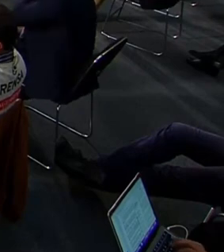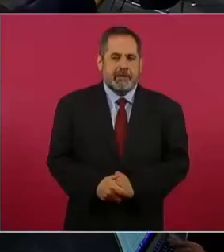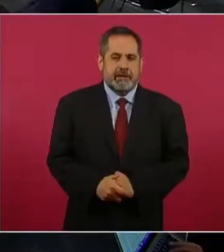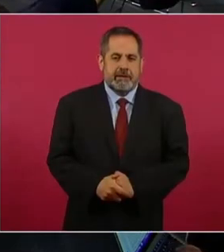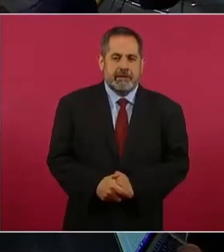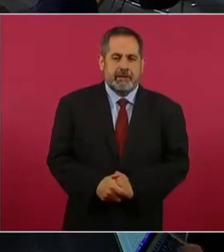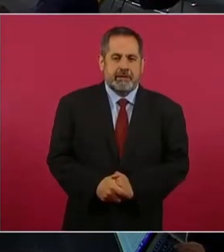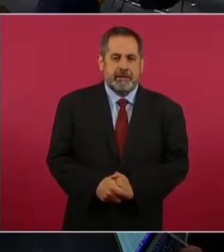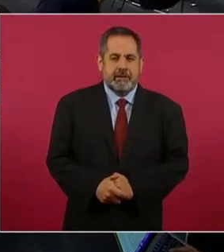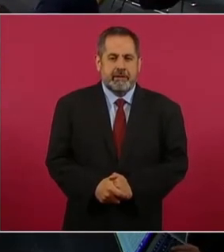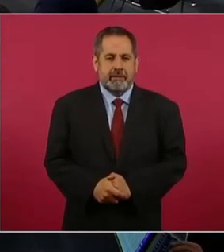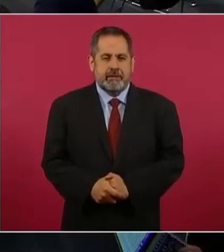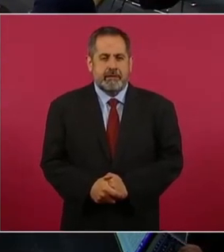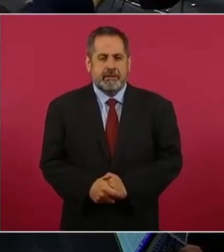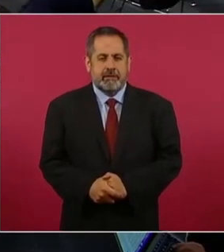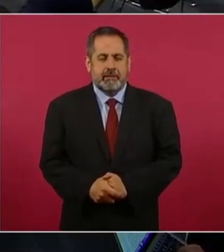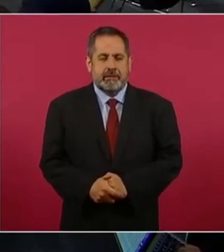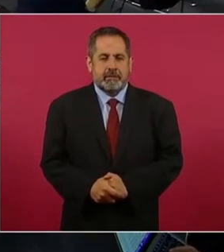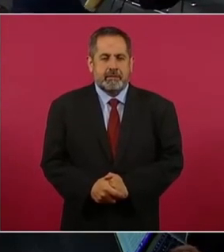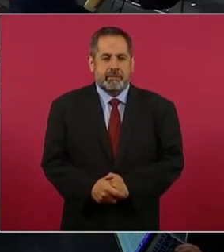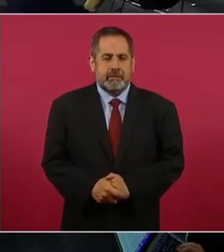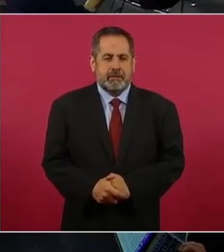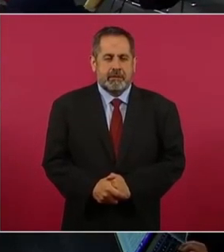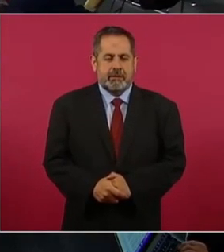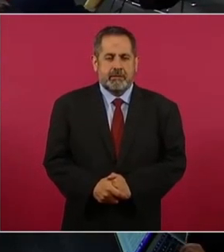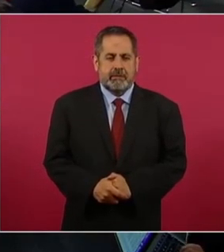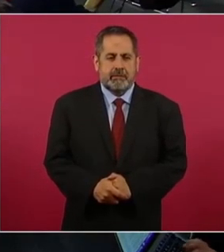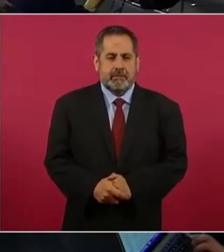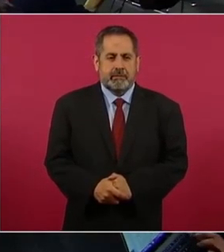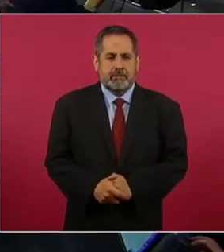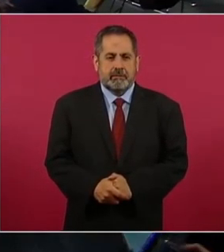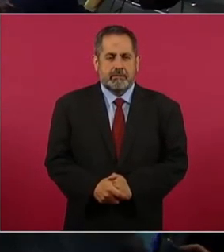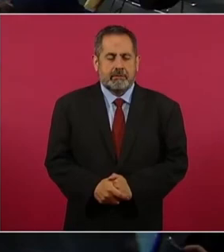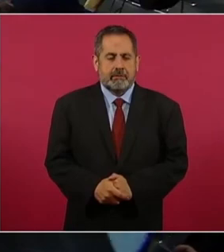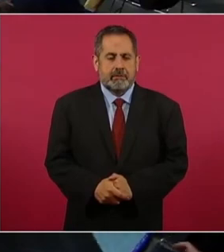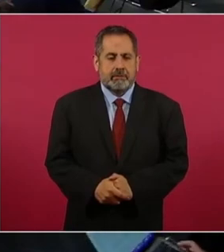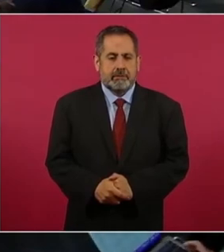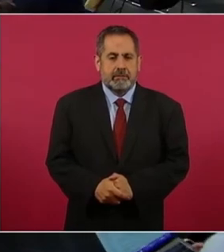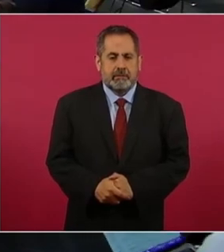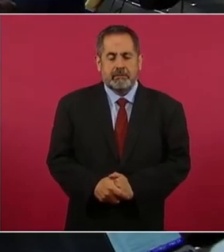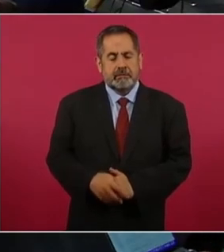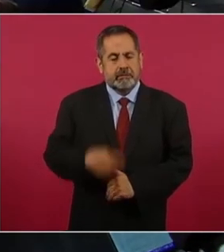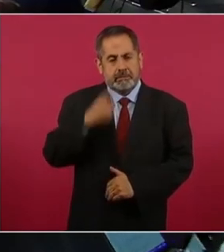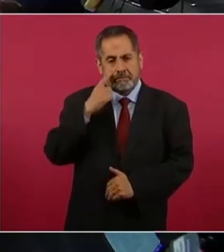social siempre